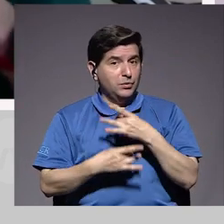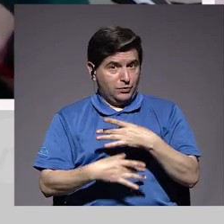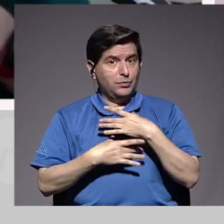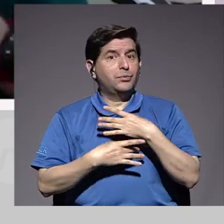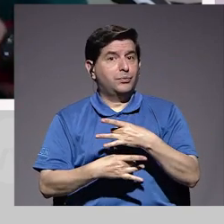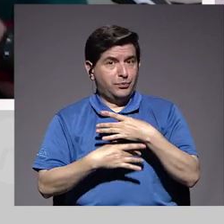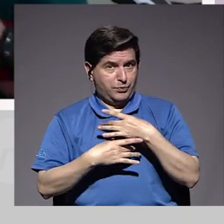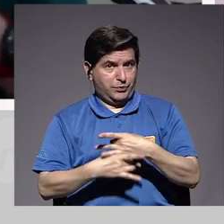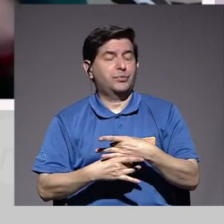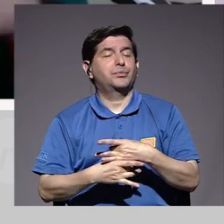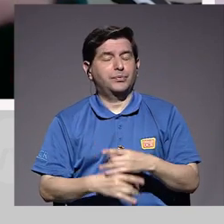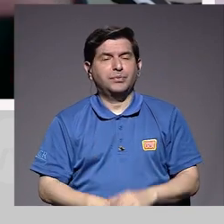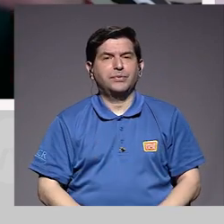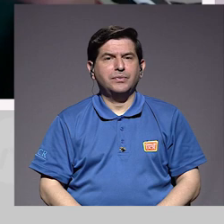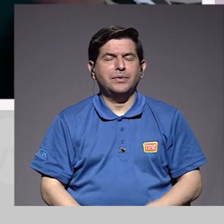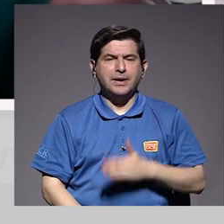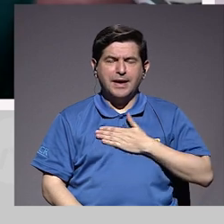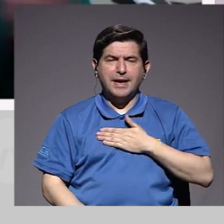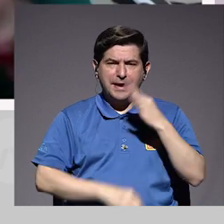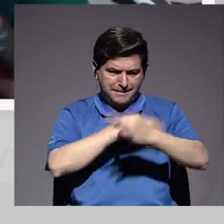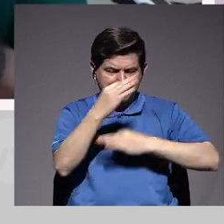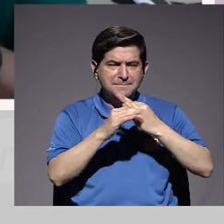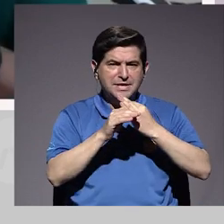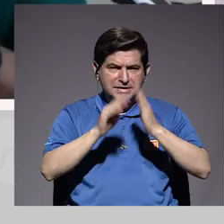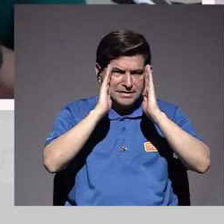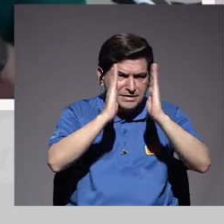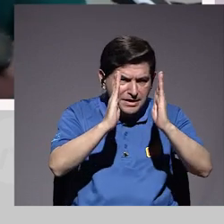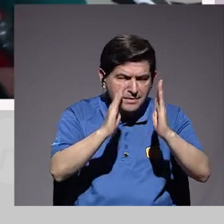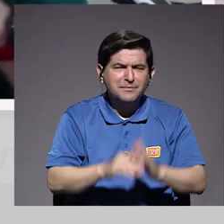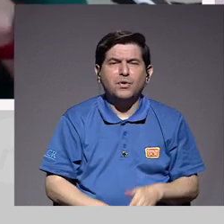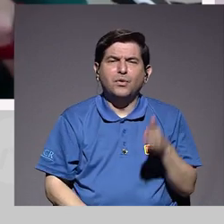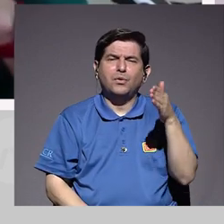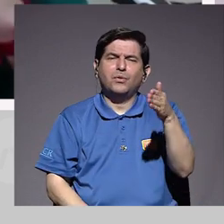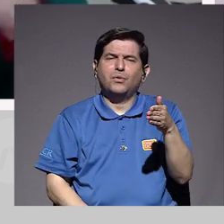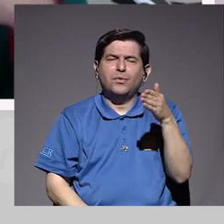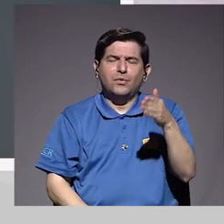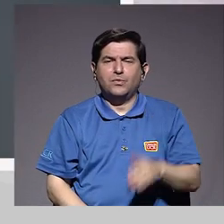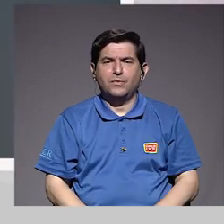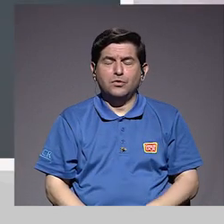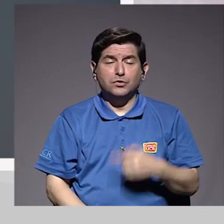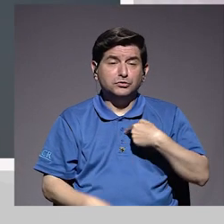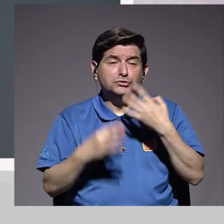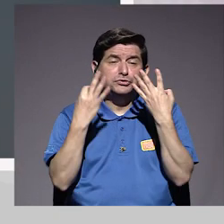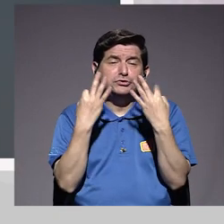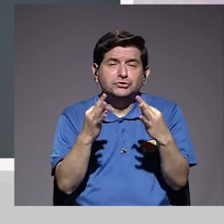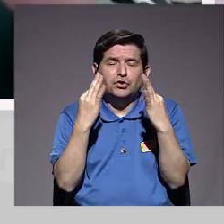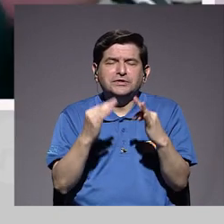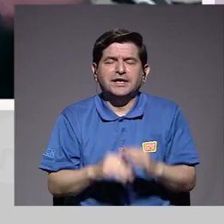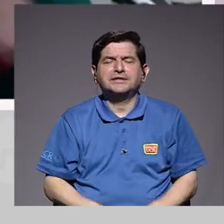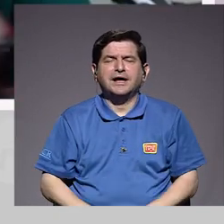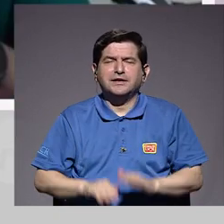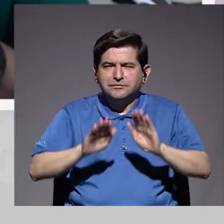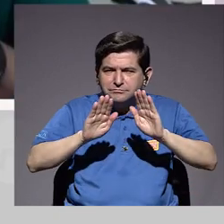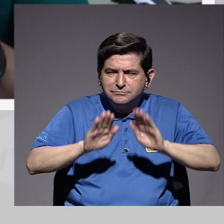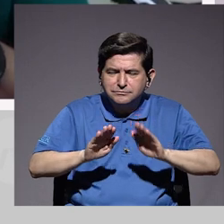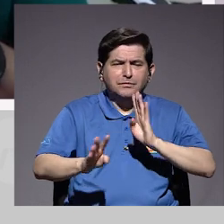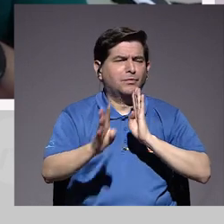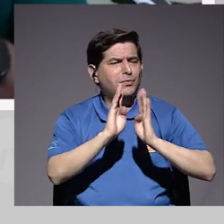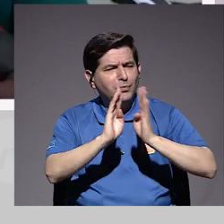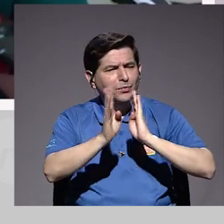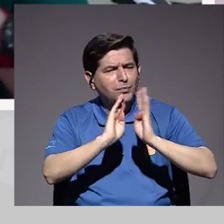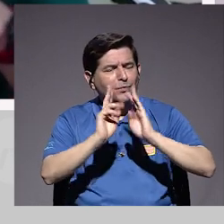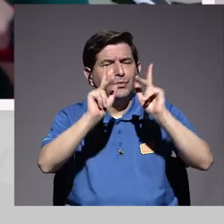en mi tipo de consulta, es una consulta muy lenta, es una consulta que he tratado de hacer siempre de forma muy pausada, entonces converso mucho con la paciente